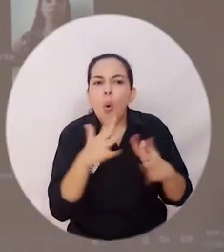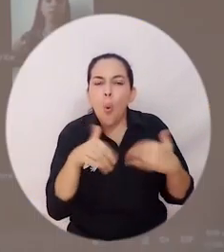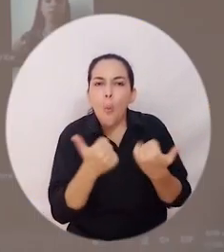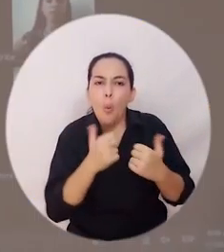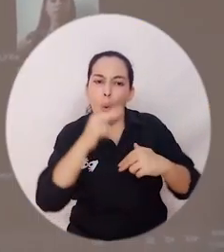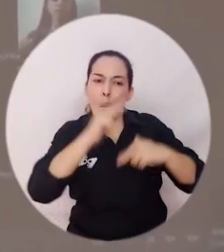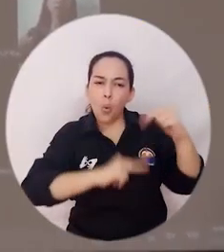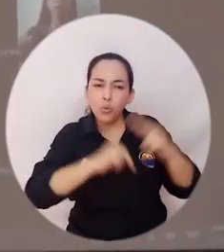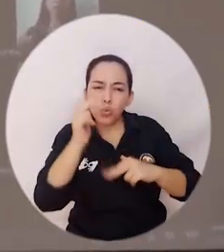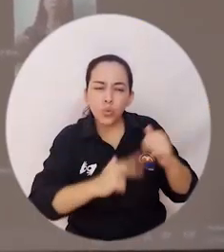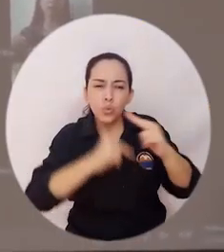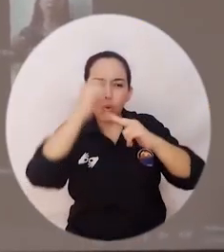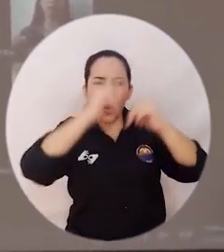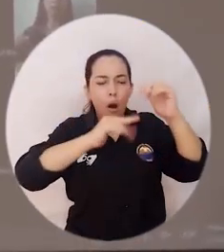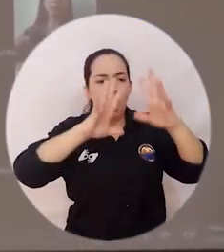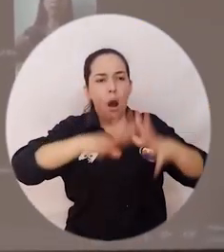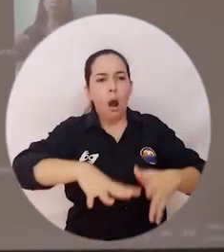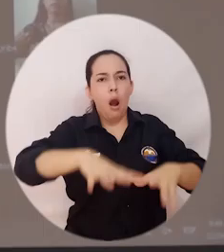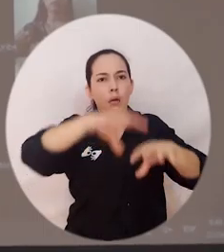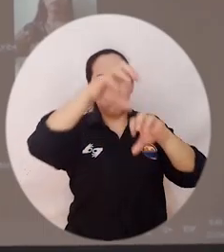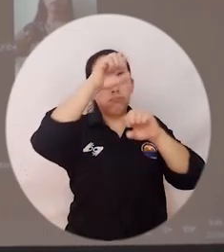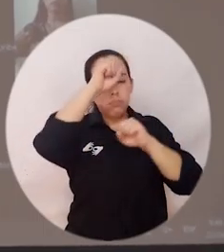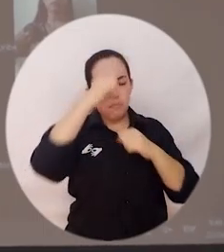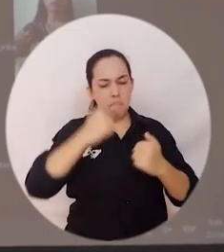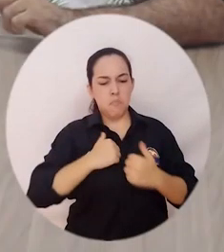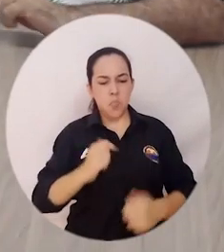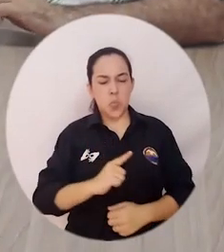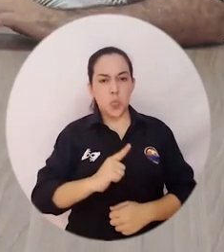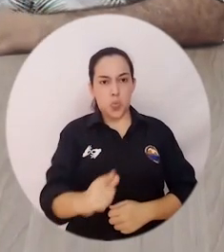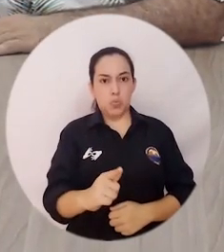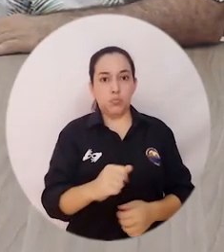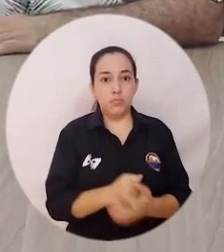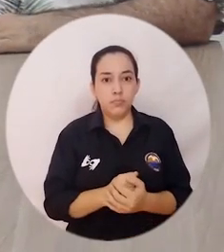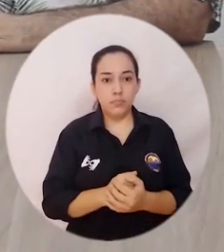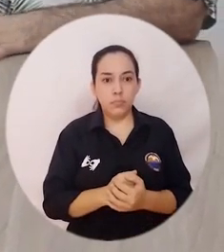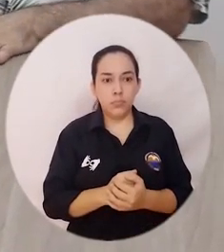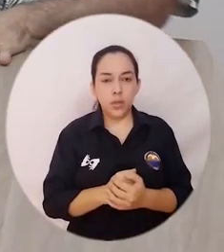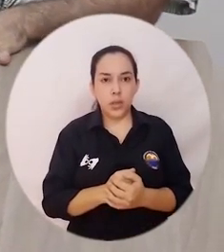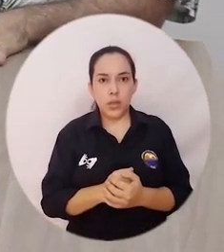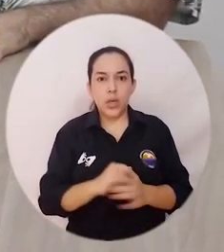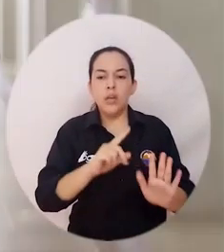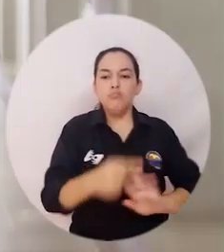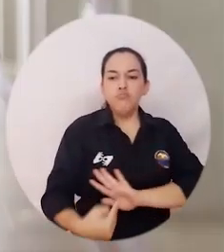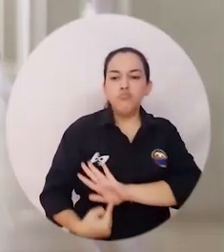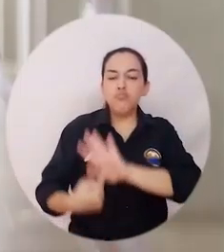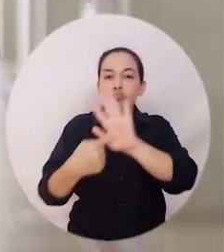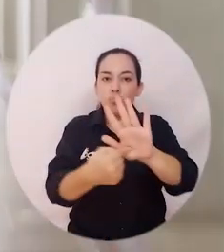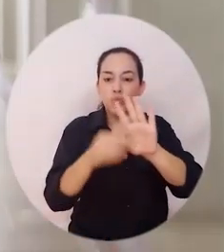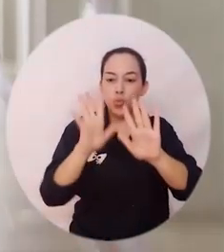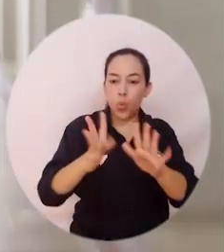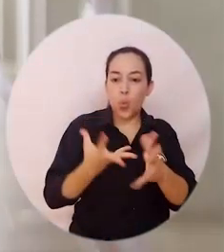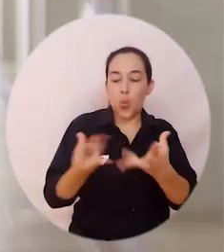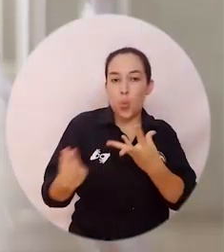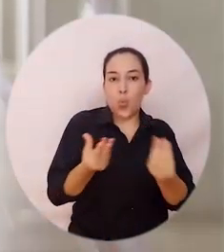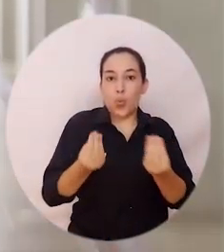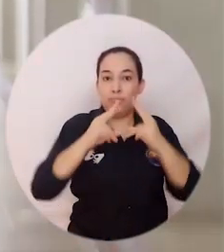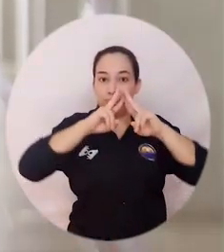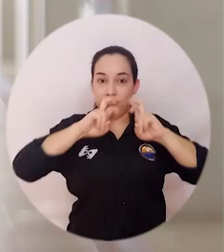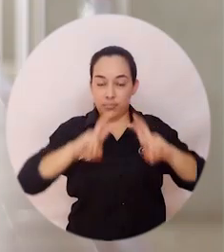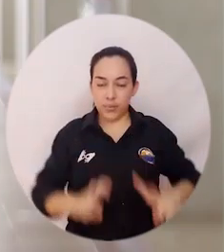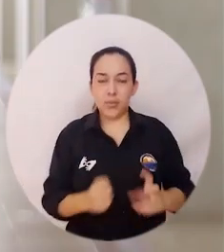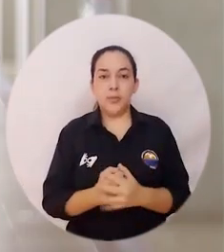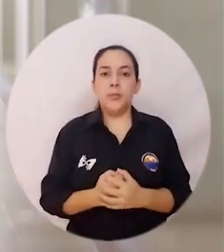de construcción y de aprendizaje en términos de liderazgo que se traduce en el apoyo de los grupos de investigación,